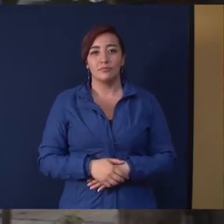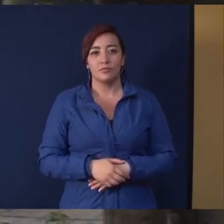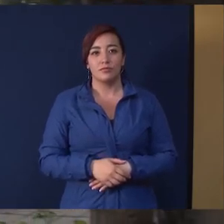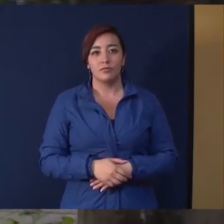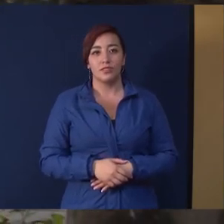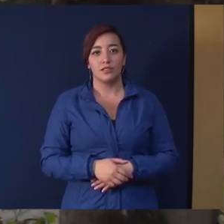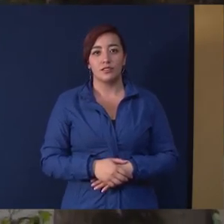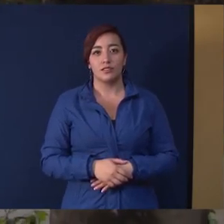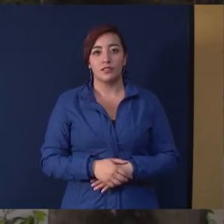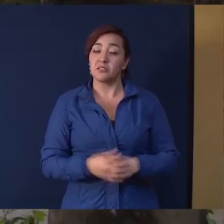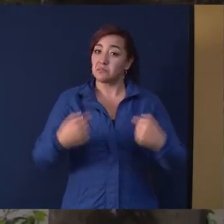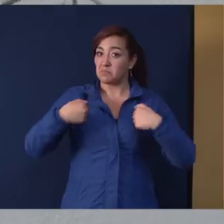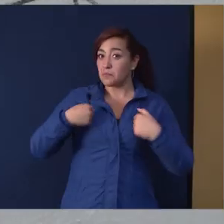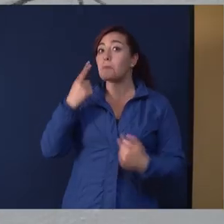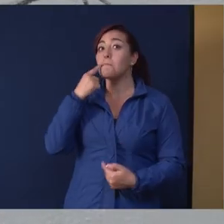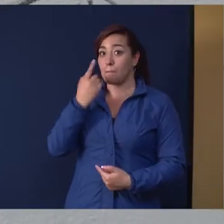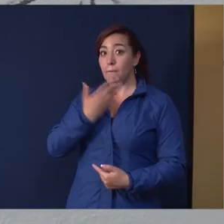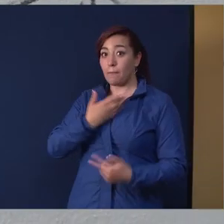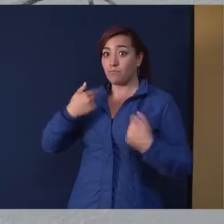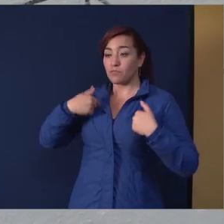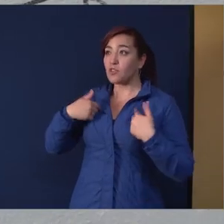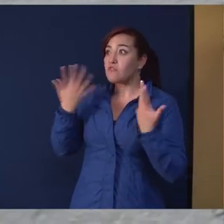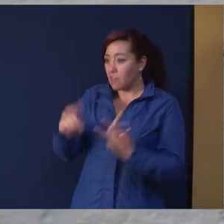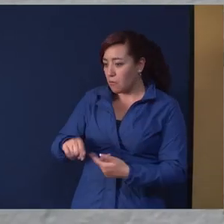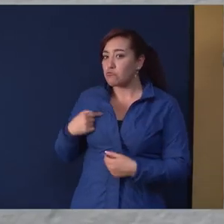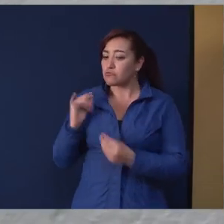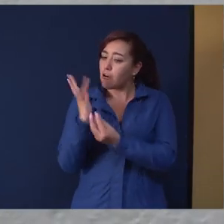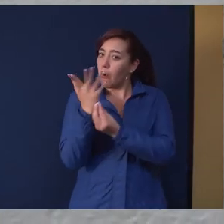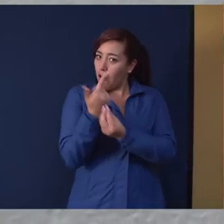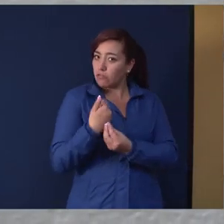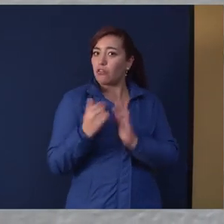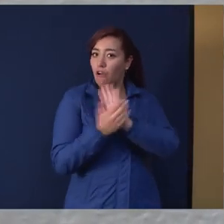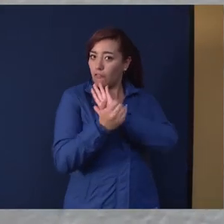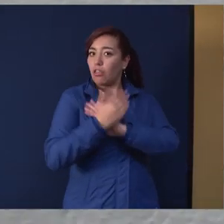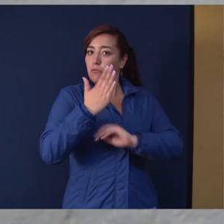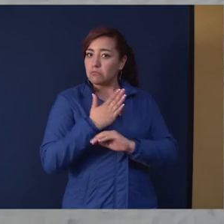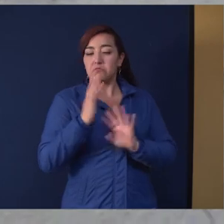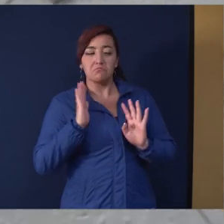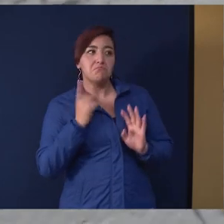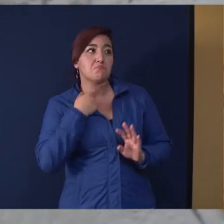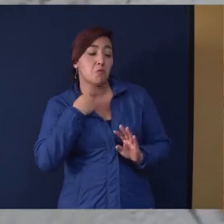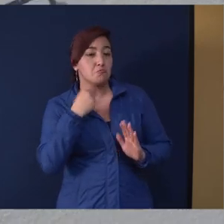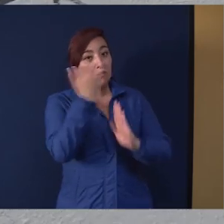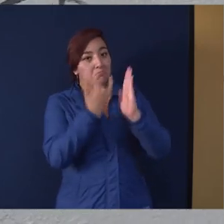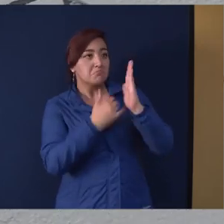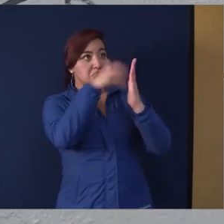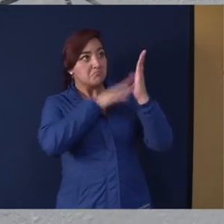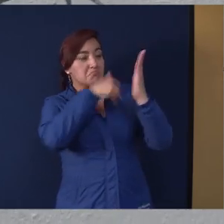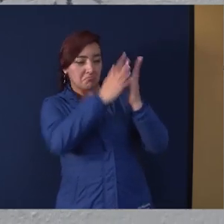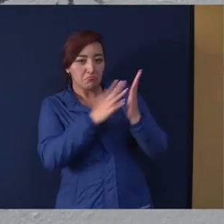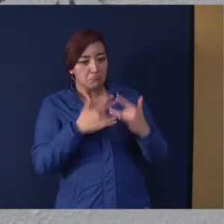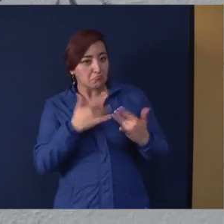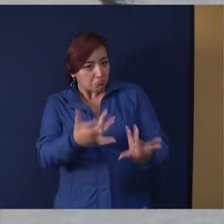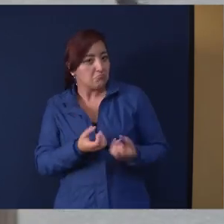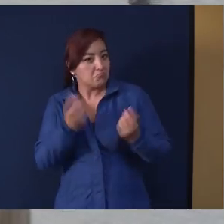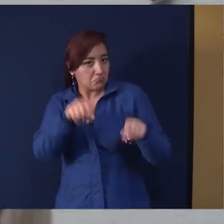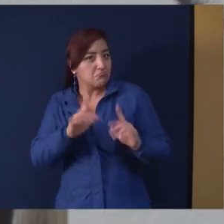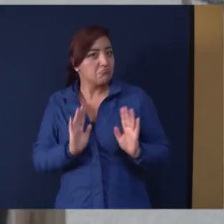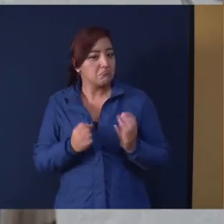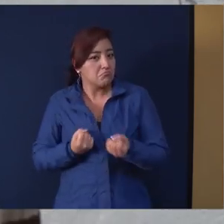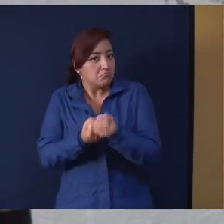Yo como padre de familia pues vengo a aportar algo de arte aquí que tengo algún hobby por el arte Yo quiero aportar esto